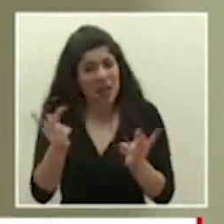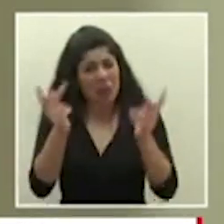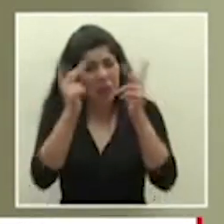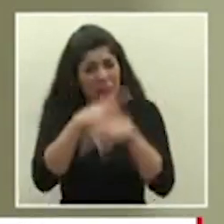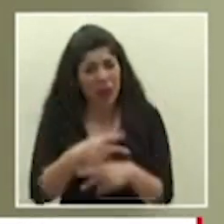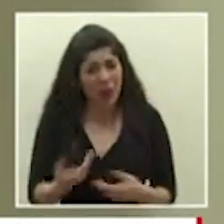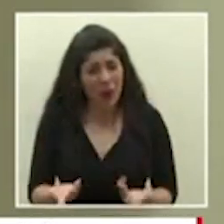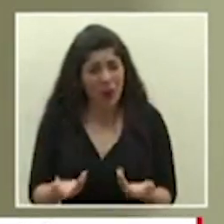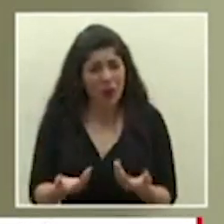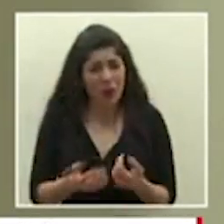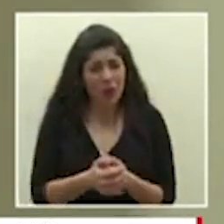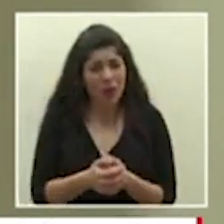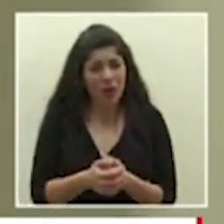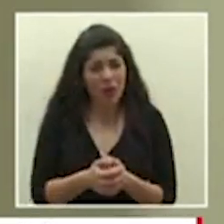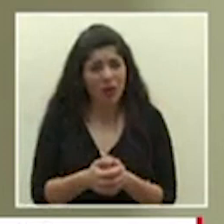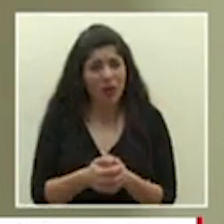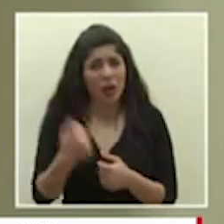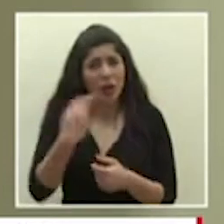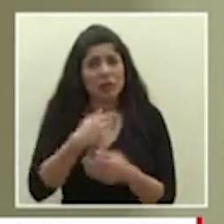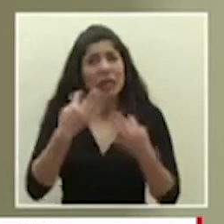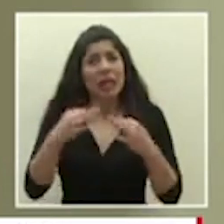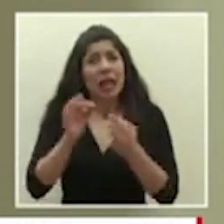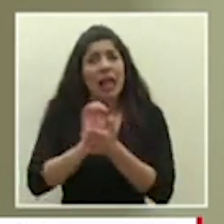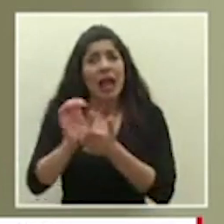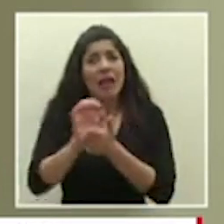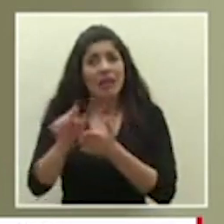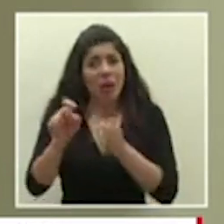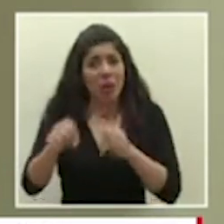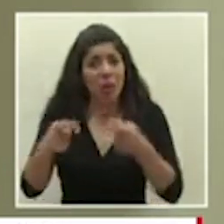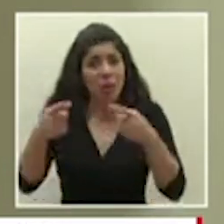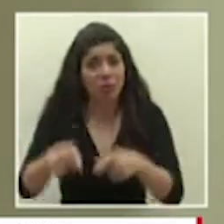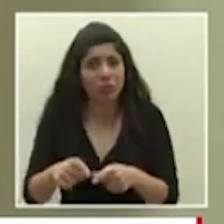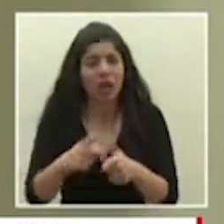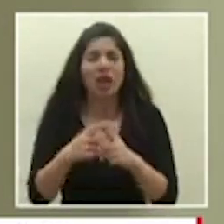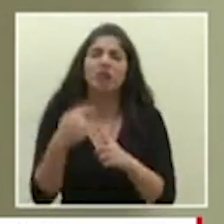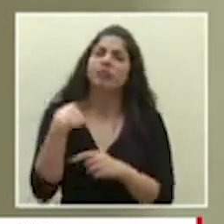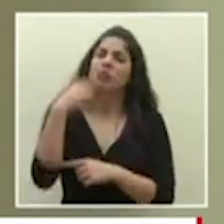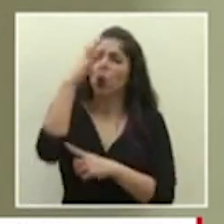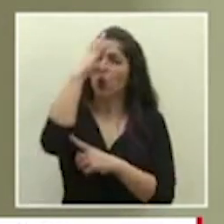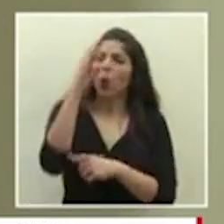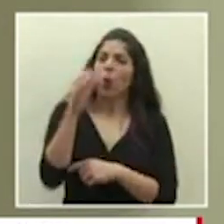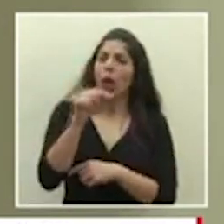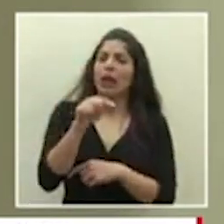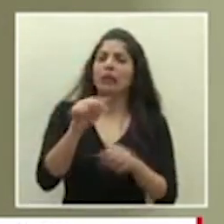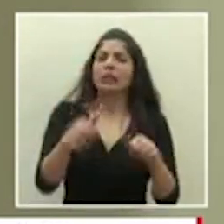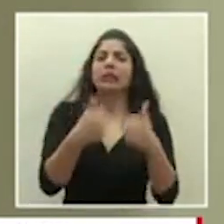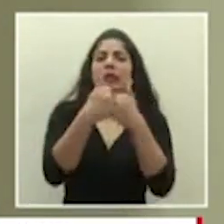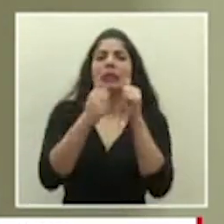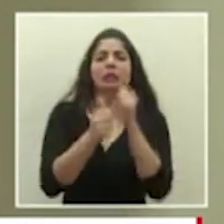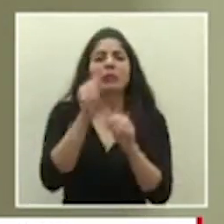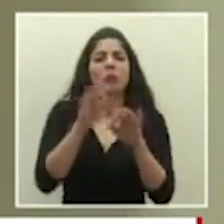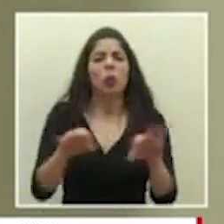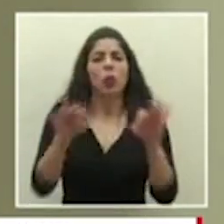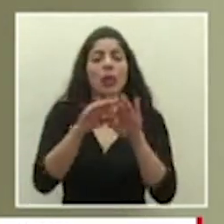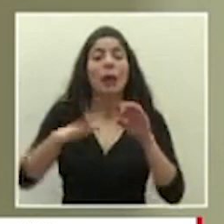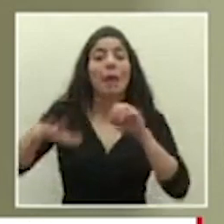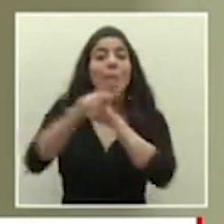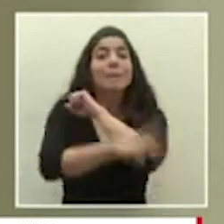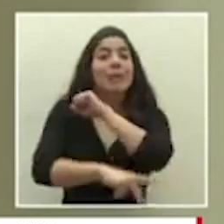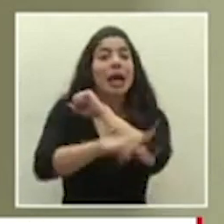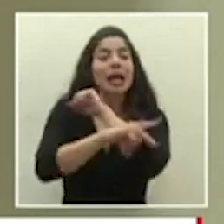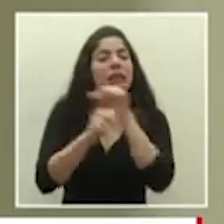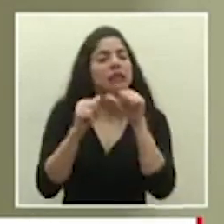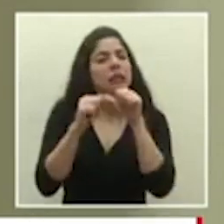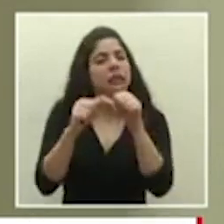tengamos lo que hemos tratado de evitar así que yo creo que ese es el desafío más importante que como país sigamos en